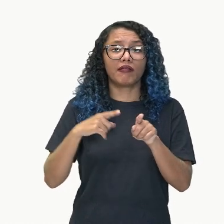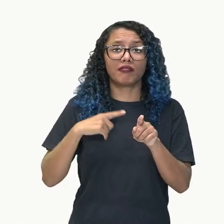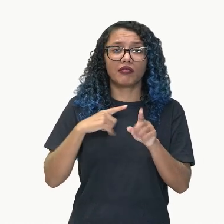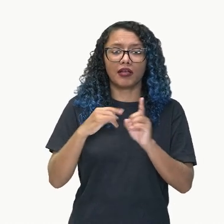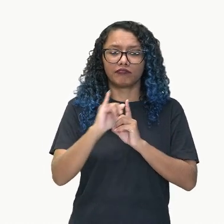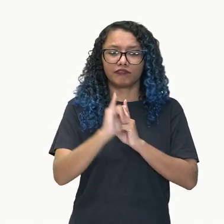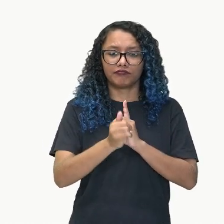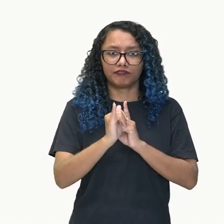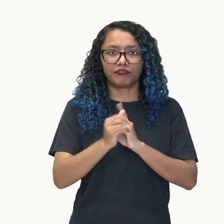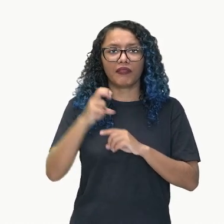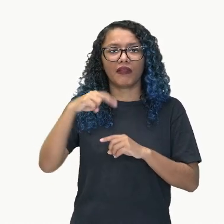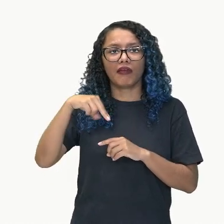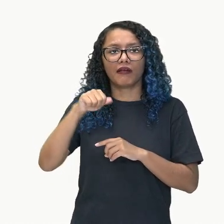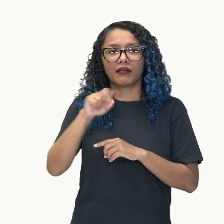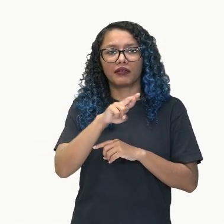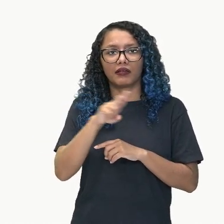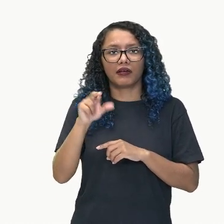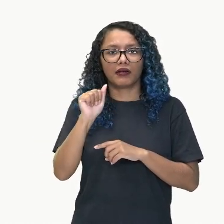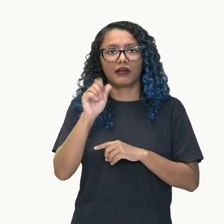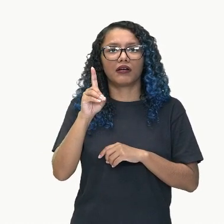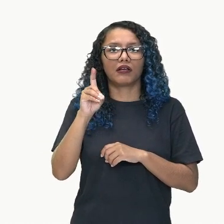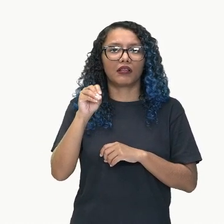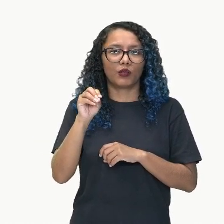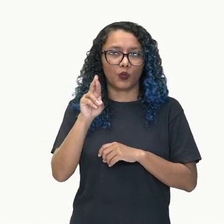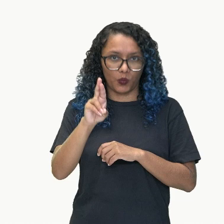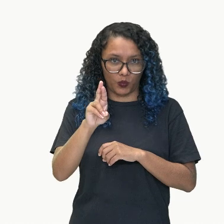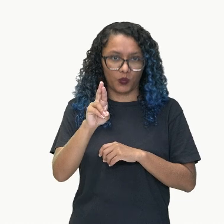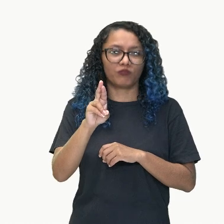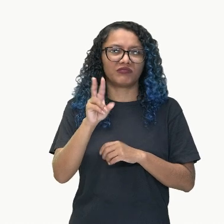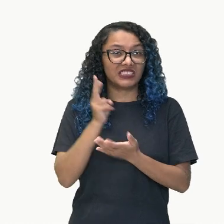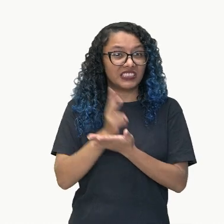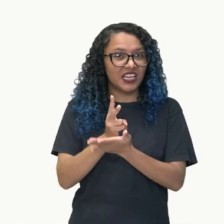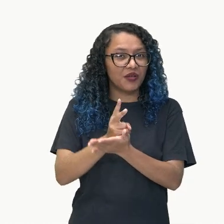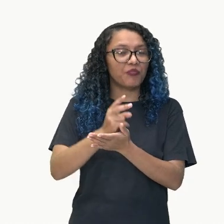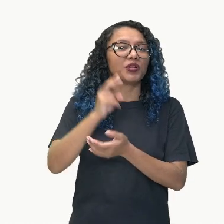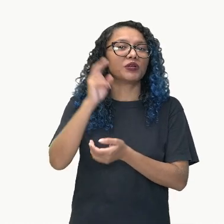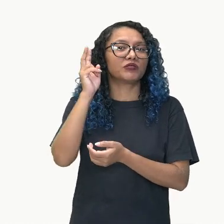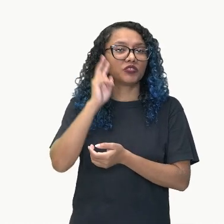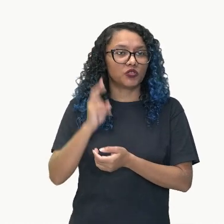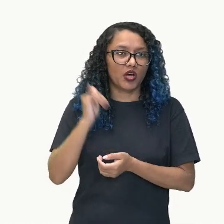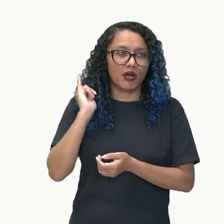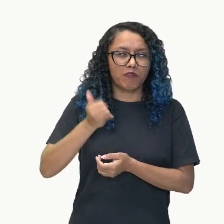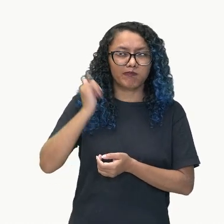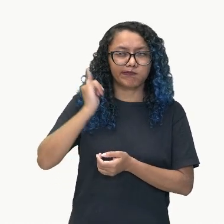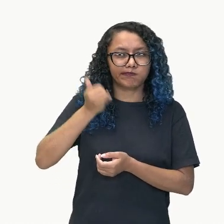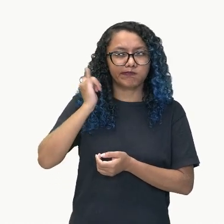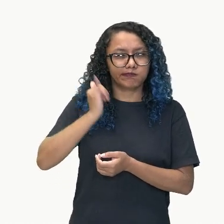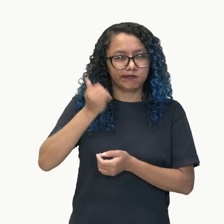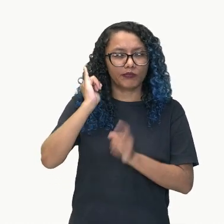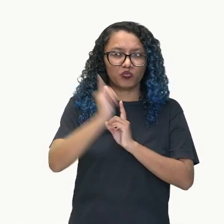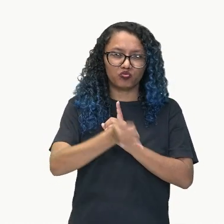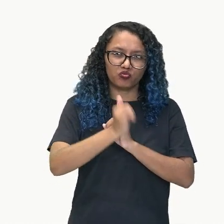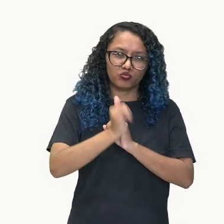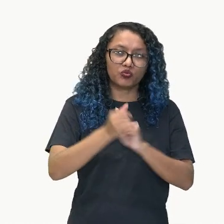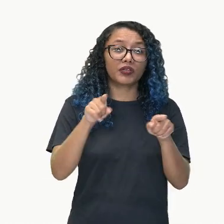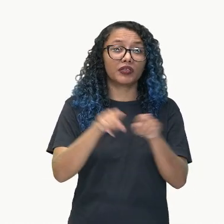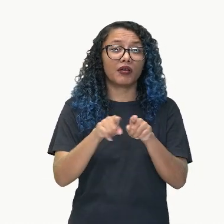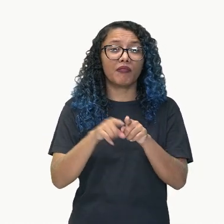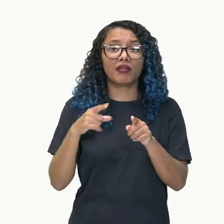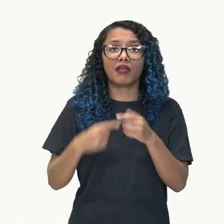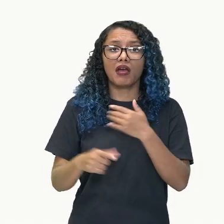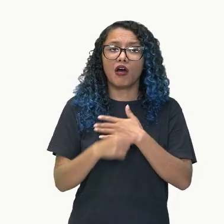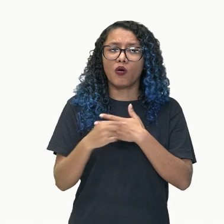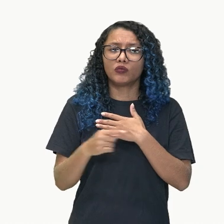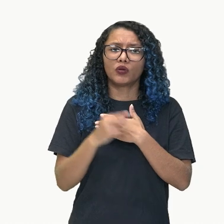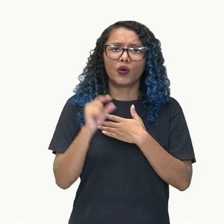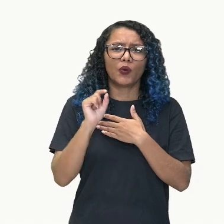quien